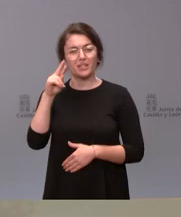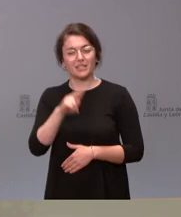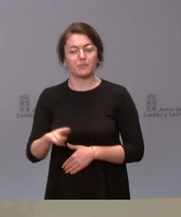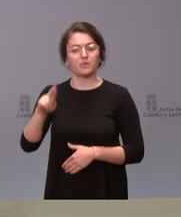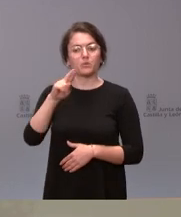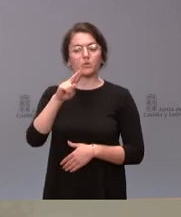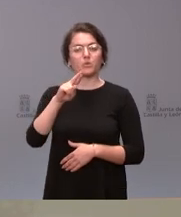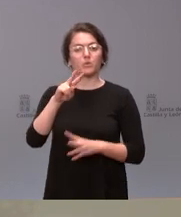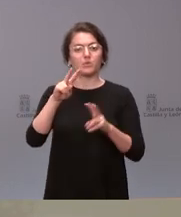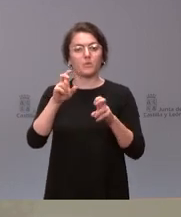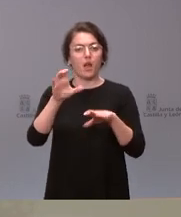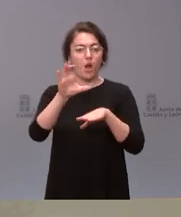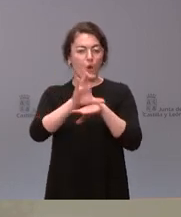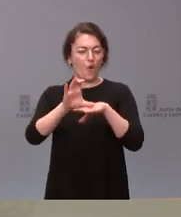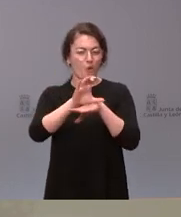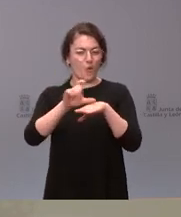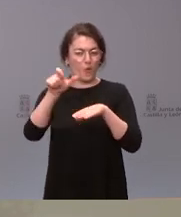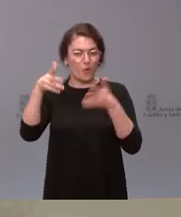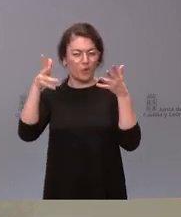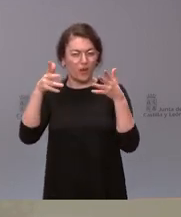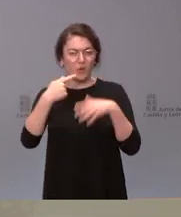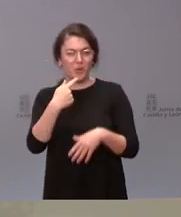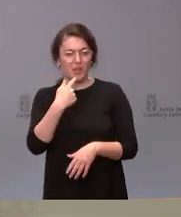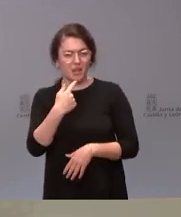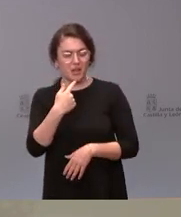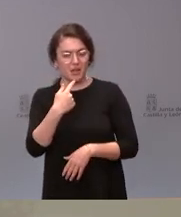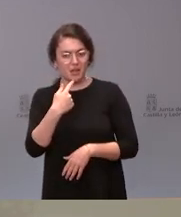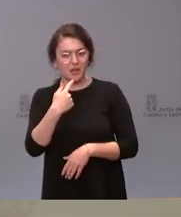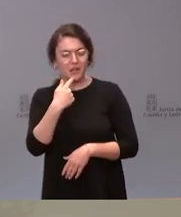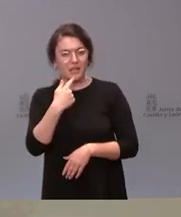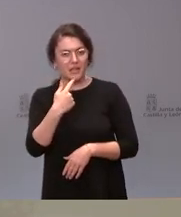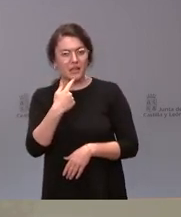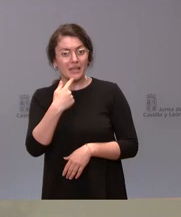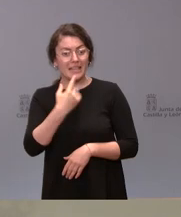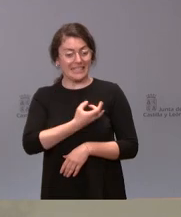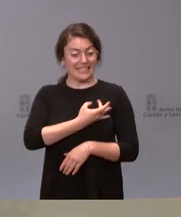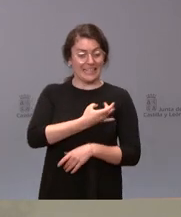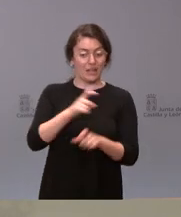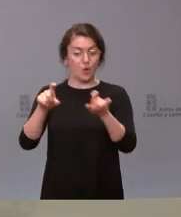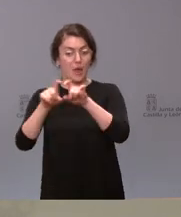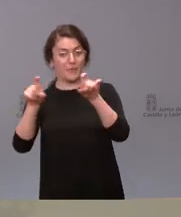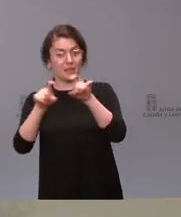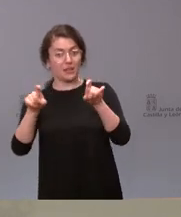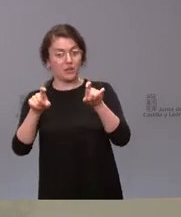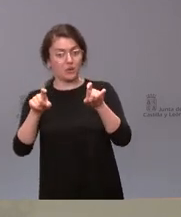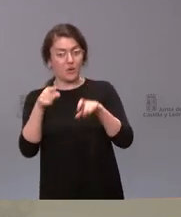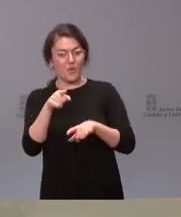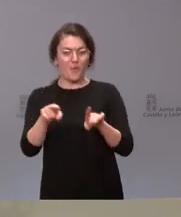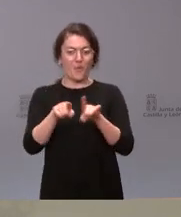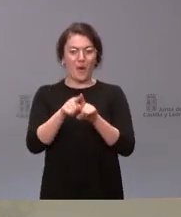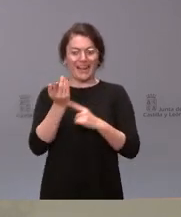el consagero Benazones. En concreto, una de las cosas que dijo es que sindicatos y empresarios solo se representan a sí mismos.